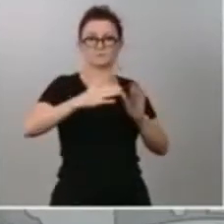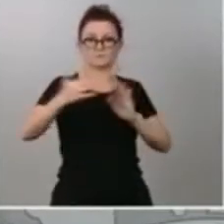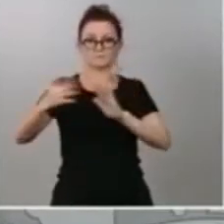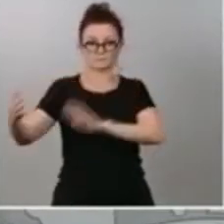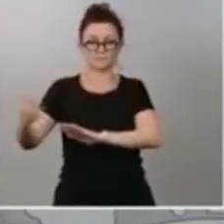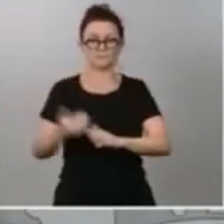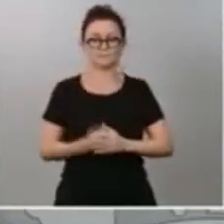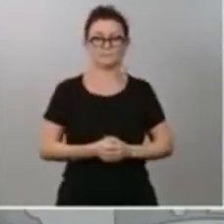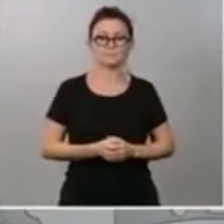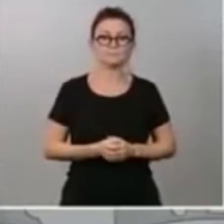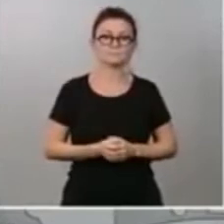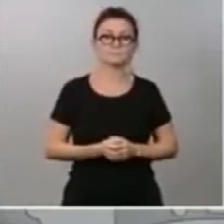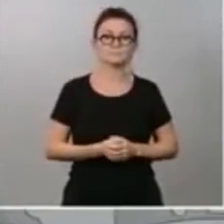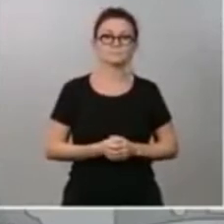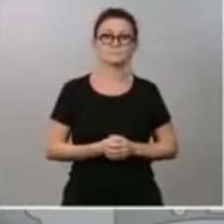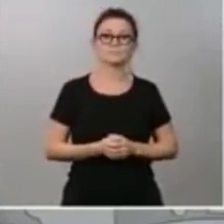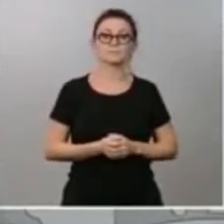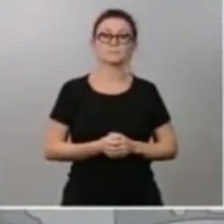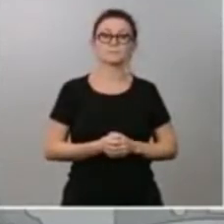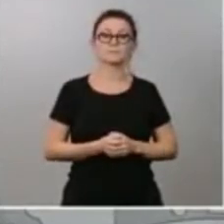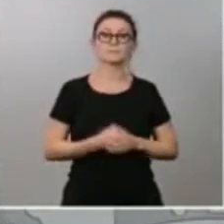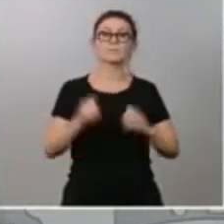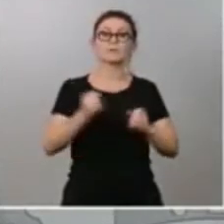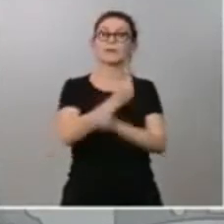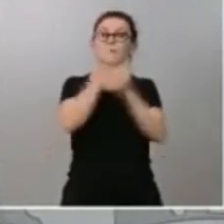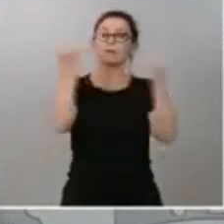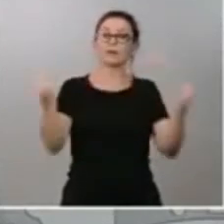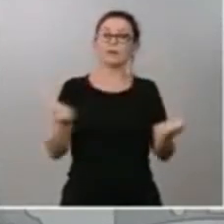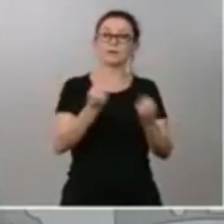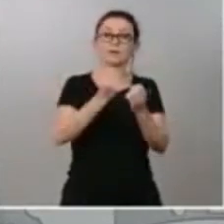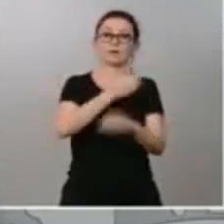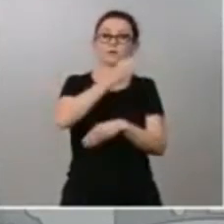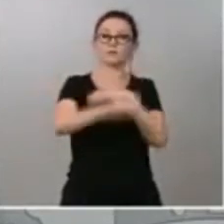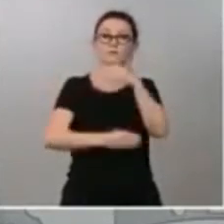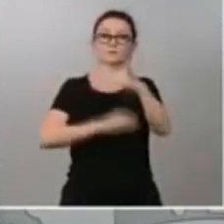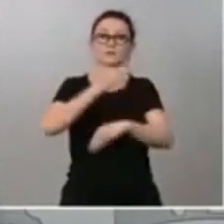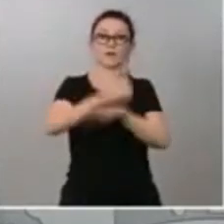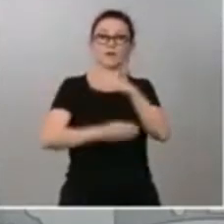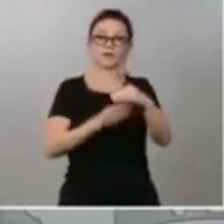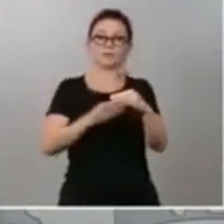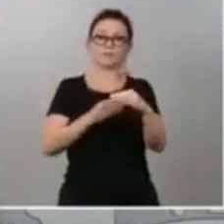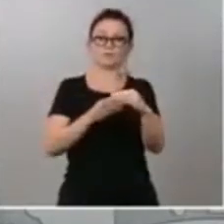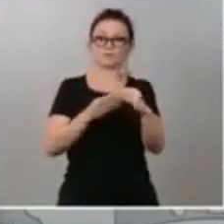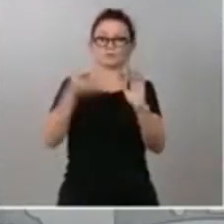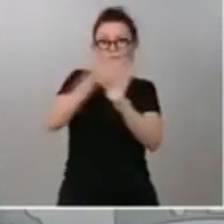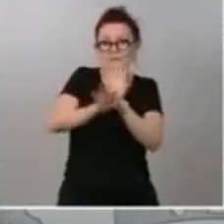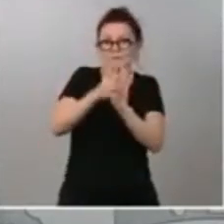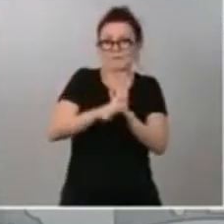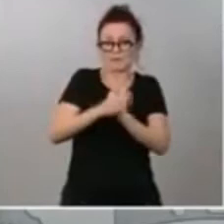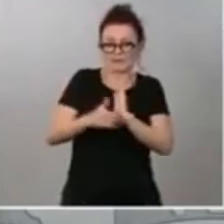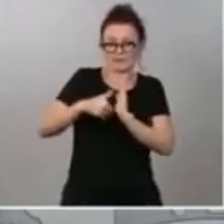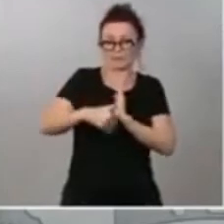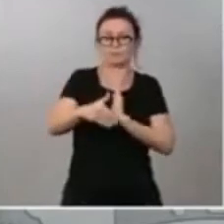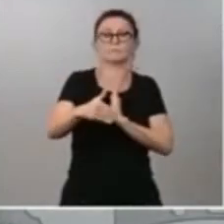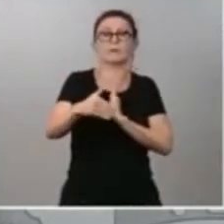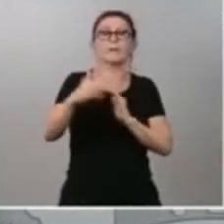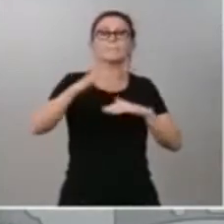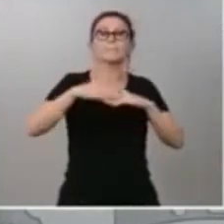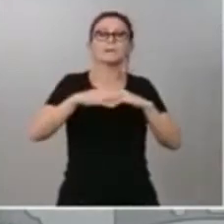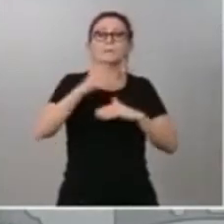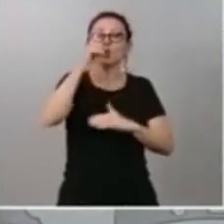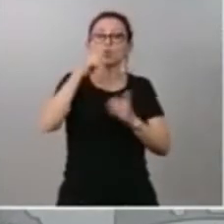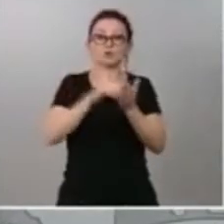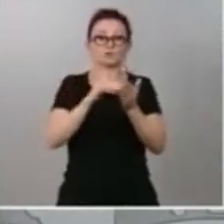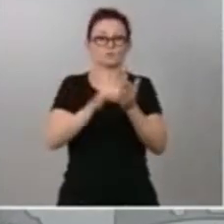Acciones sobre las que realizaremos las oportunas rendiciones de cuenta de manera periódica y, al menos dos veces al año, manteniendo con ello nuestro